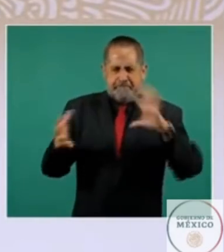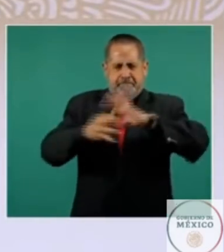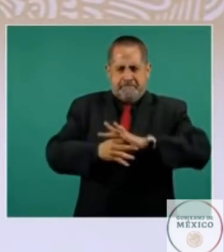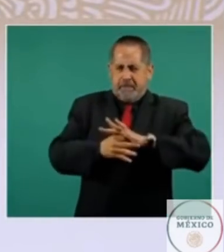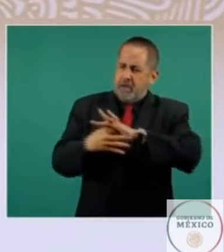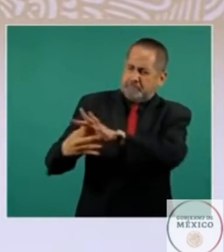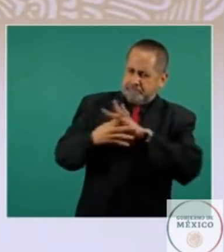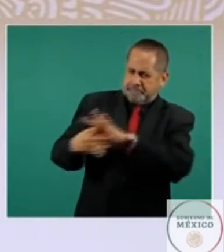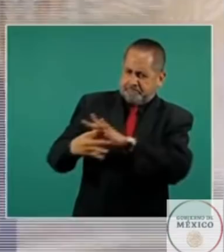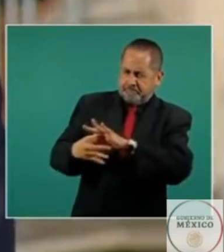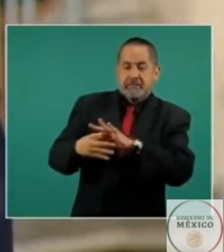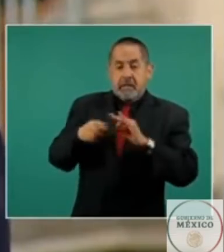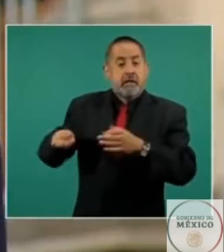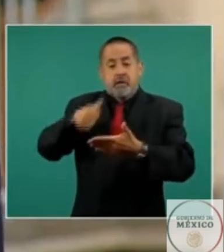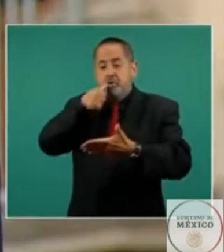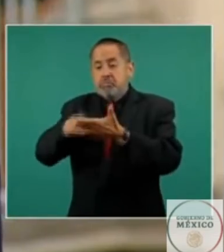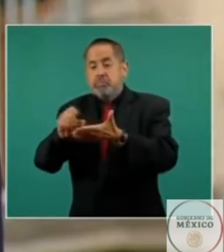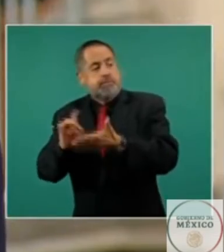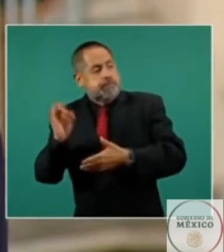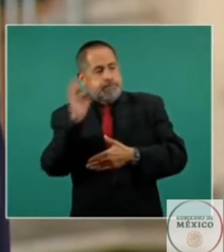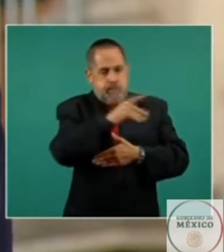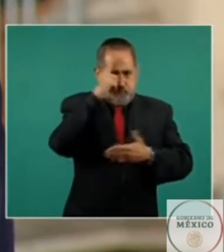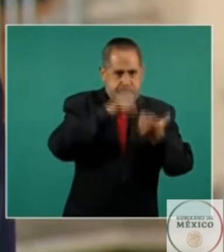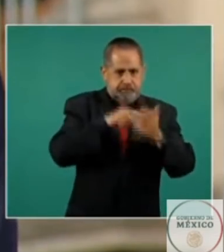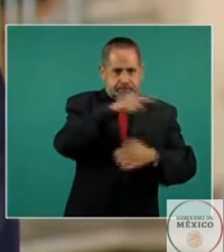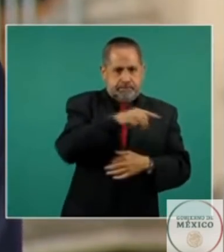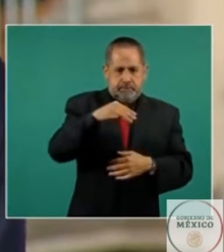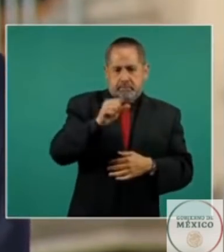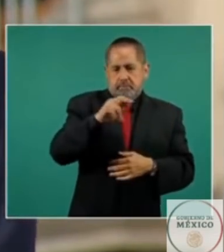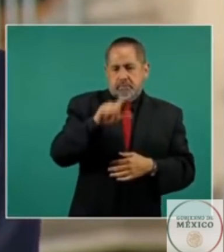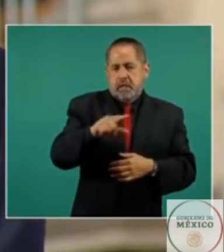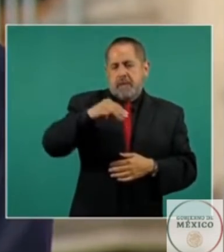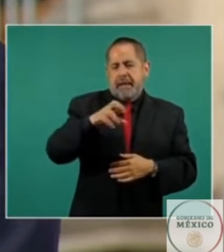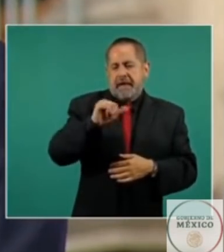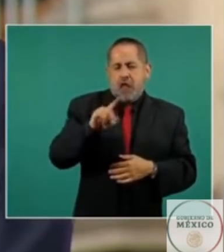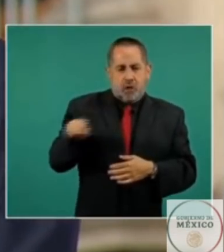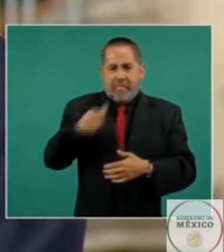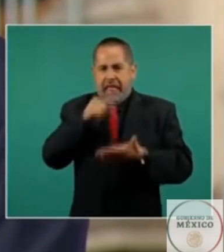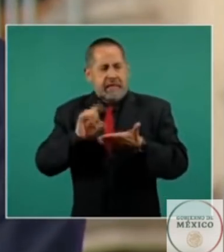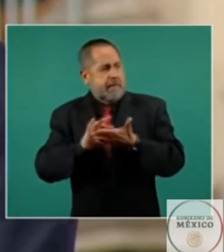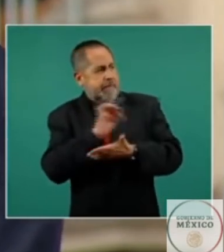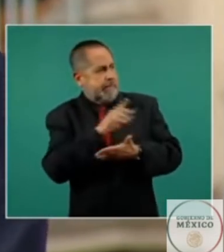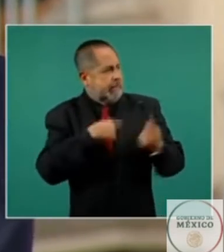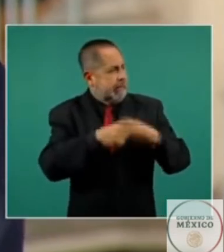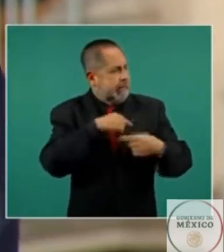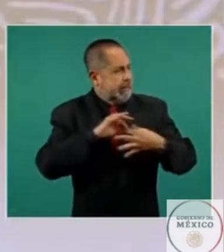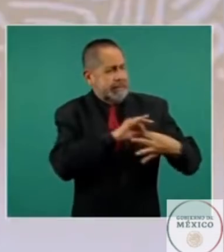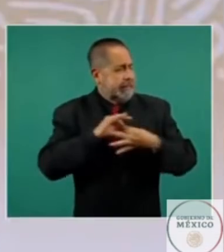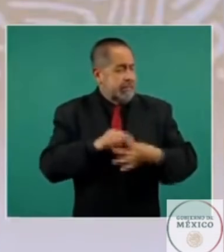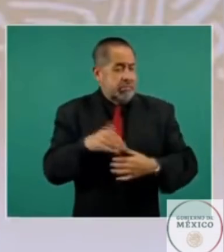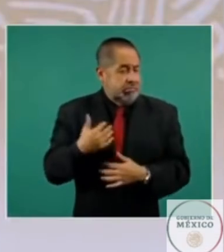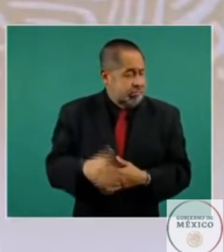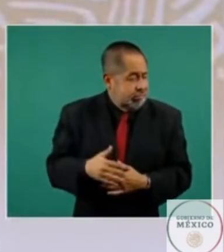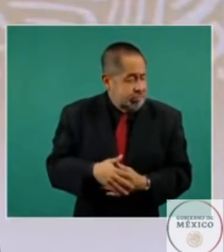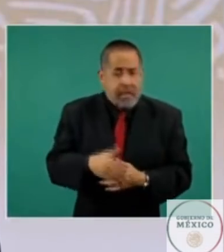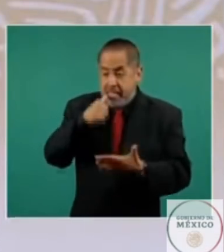especialmente en las cartas a su gran amigo mexicano Manuel Mercado. Es también a ese amigo del alma a